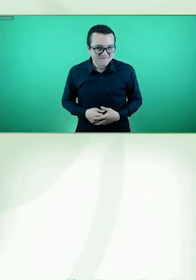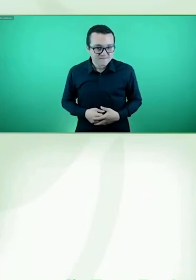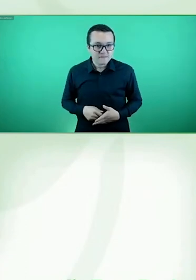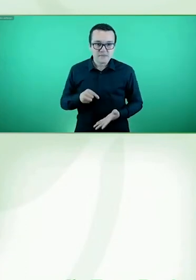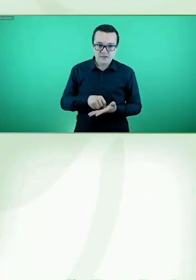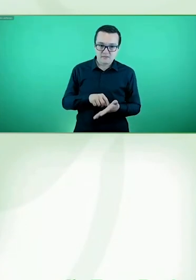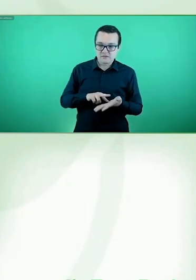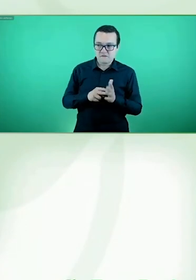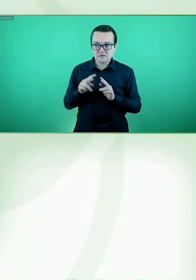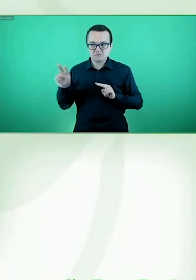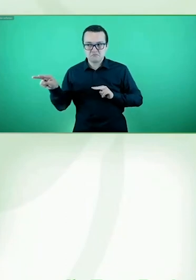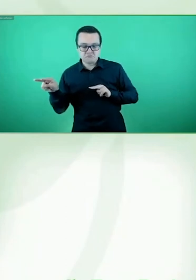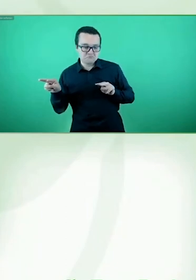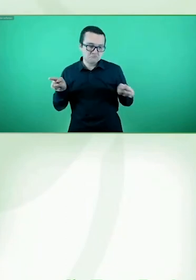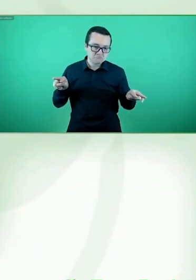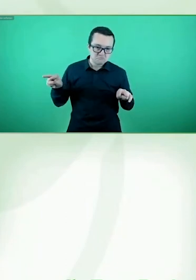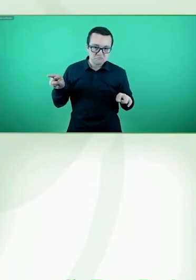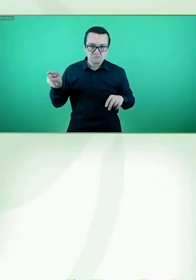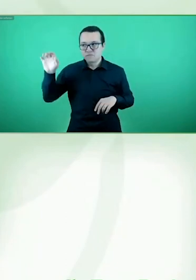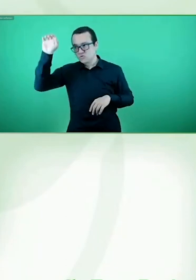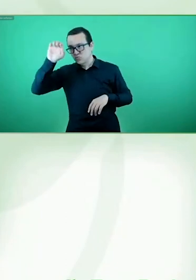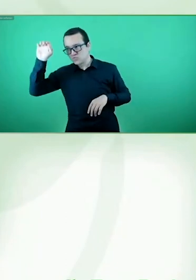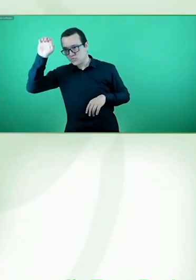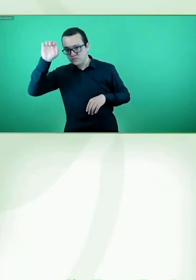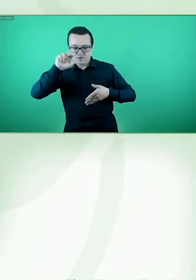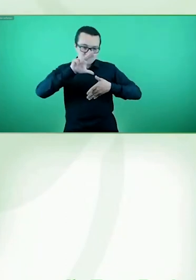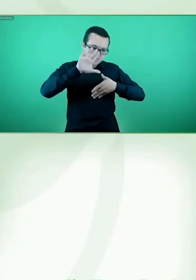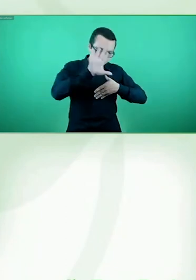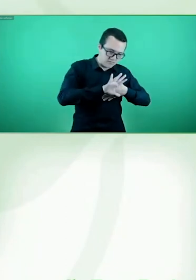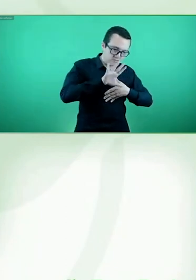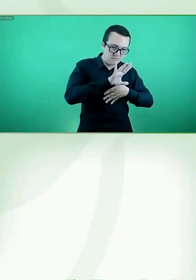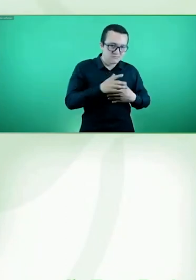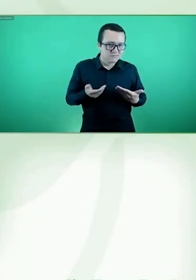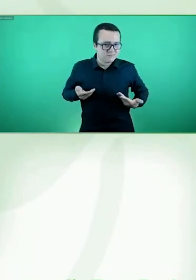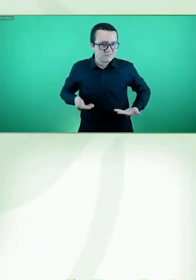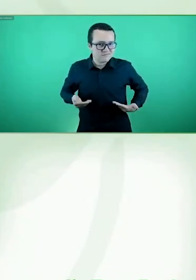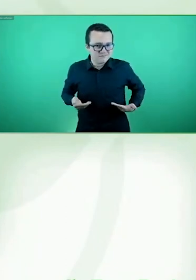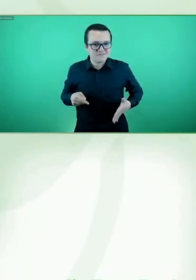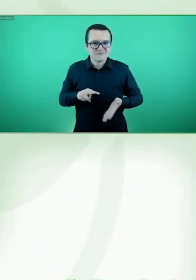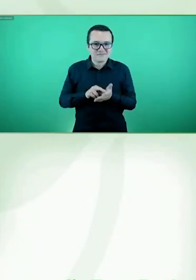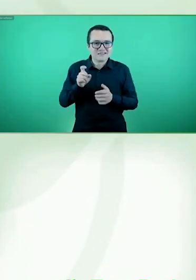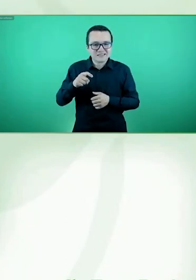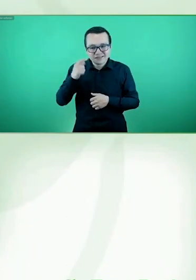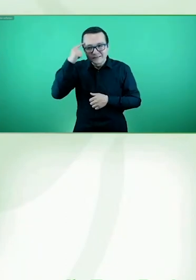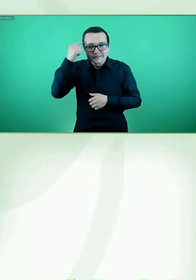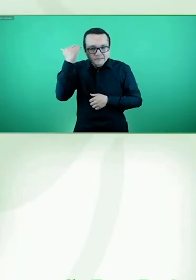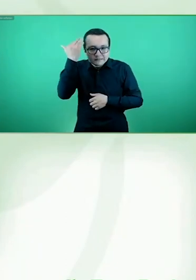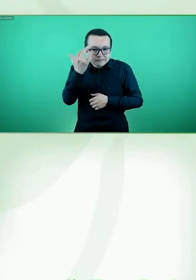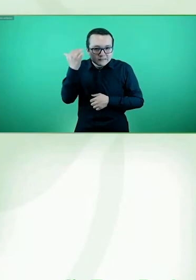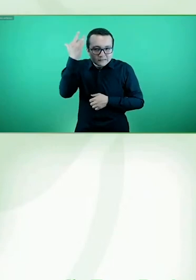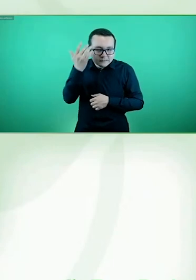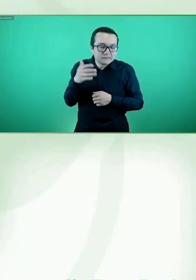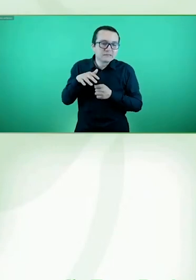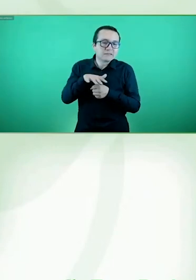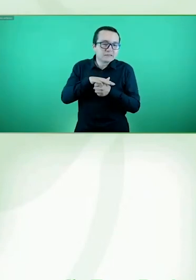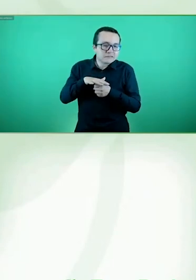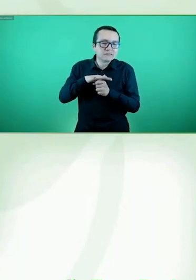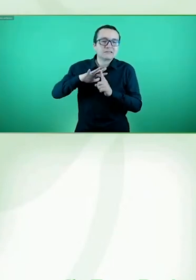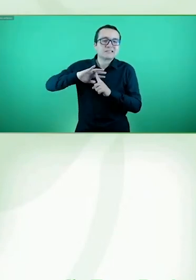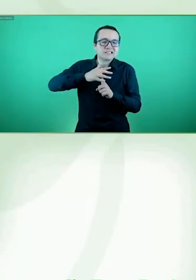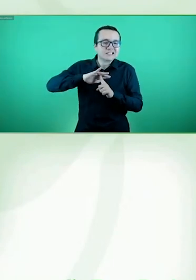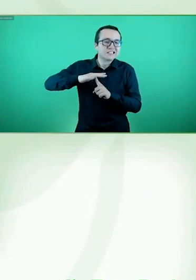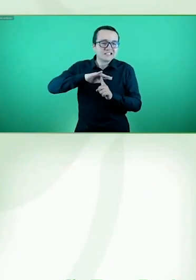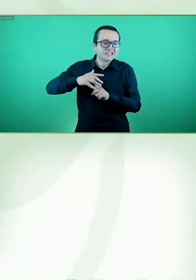punto de vista iberoamericano hay mucho que reflexionar en estas sesiones. Y vamos a pasar ahora en unos minutitos